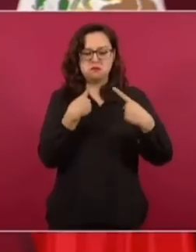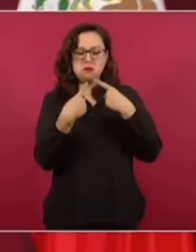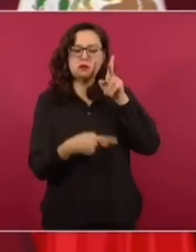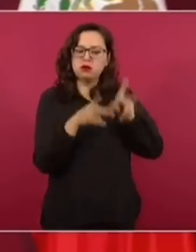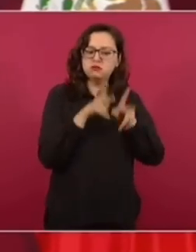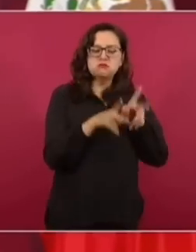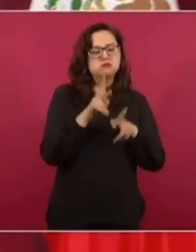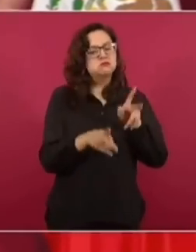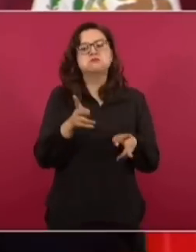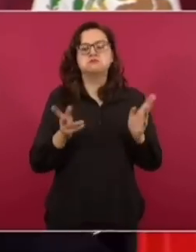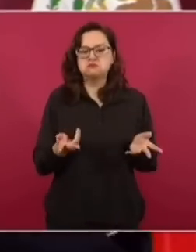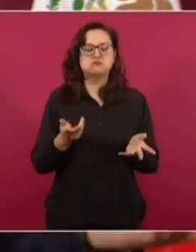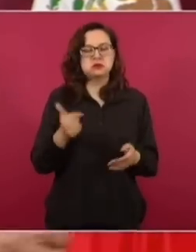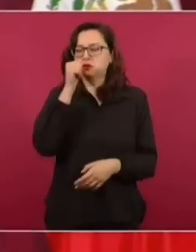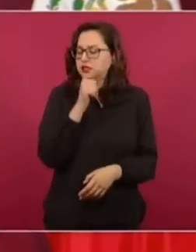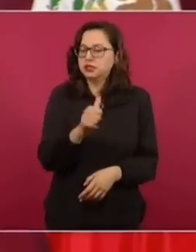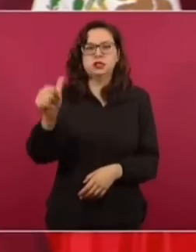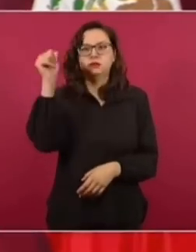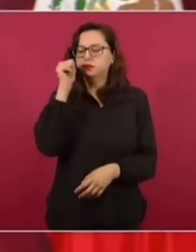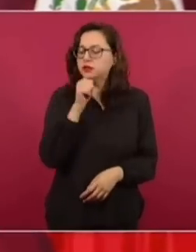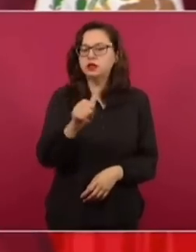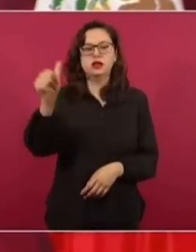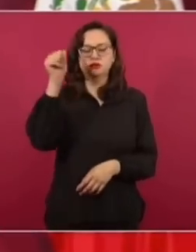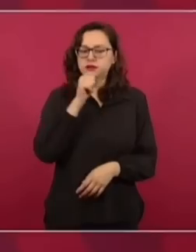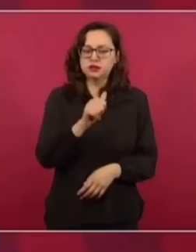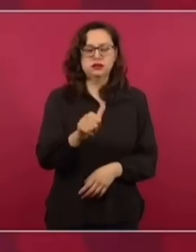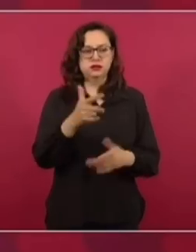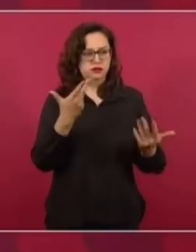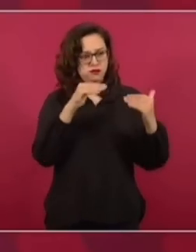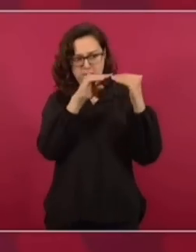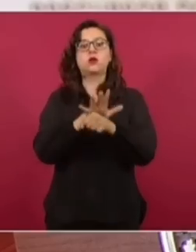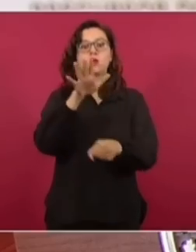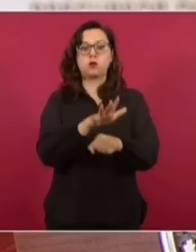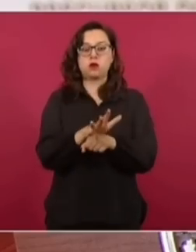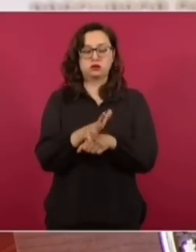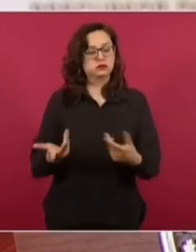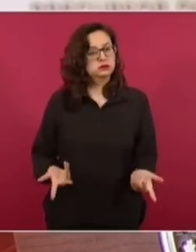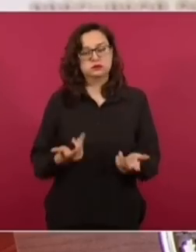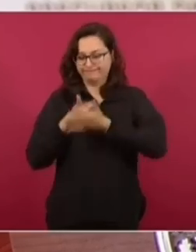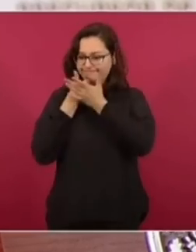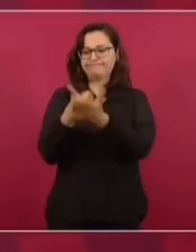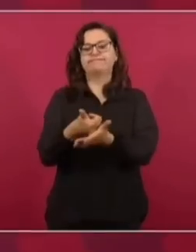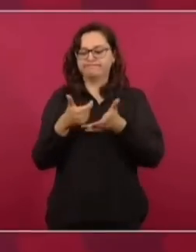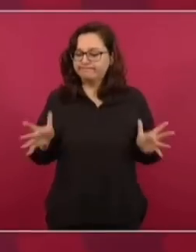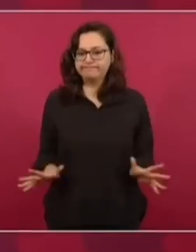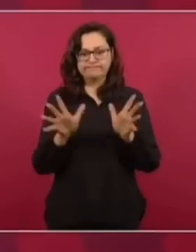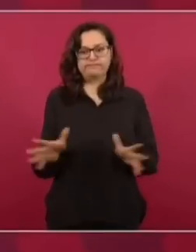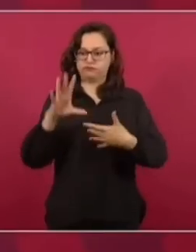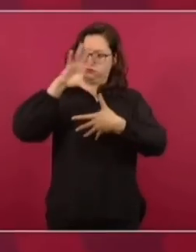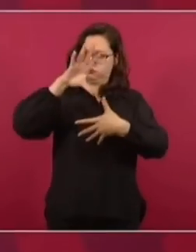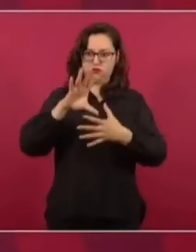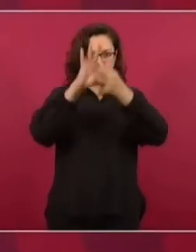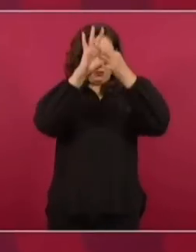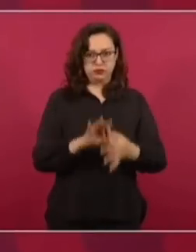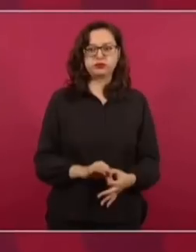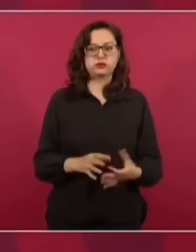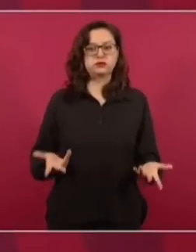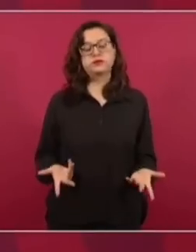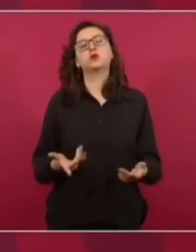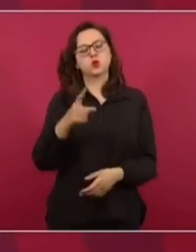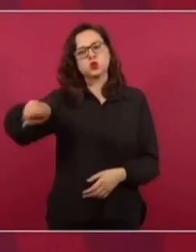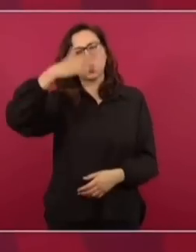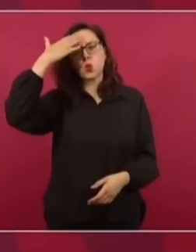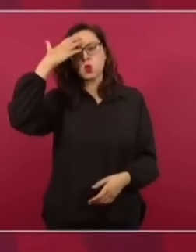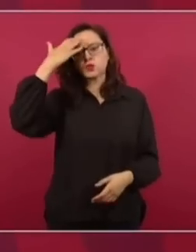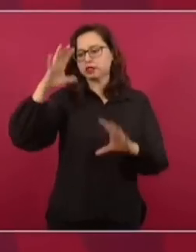de que es una relación entre iguales. Estamos planteando que así como se constituyó primero la